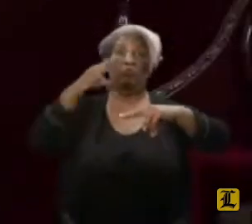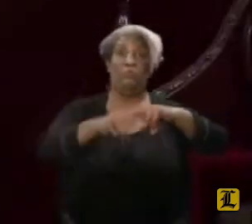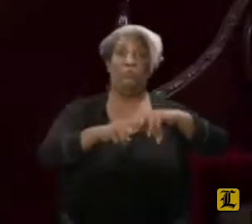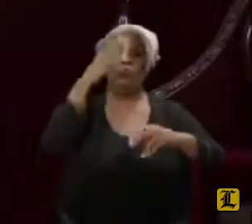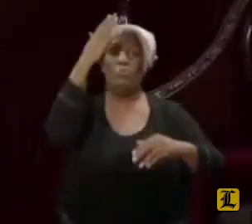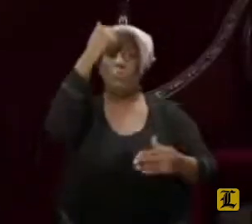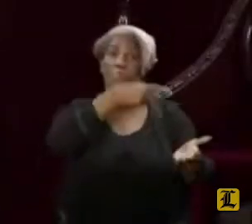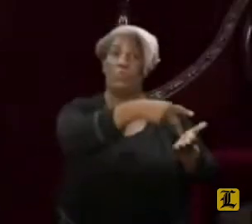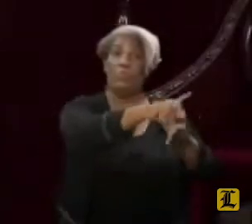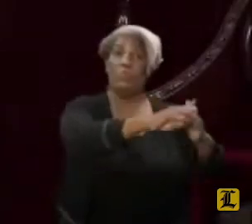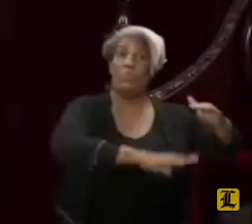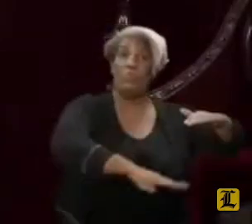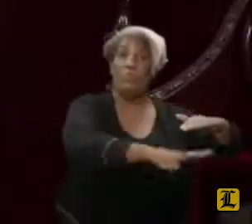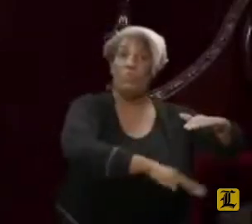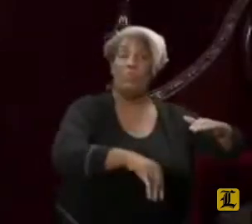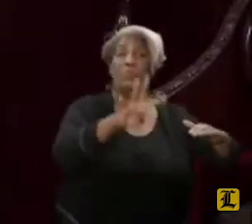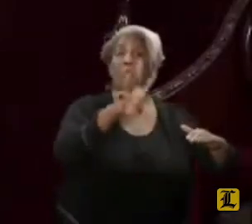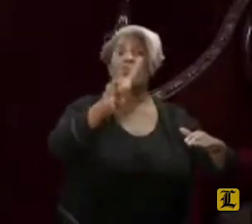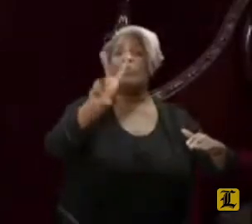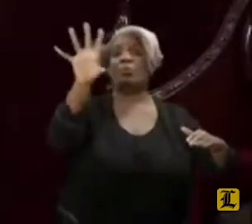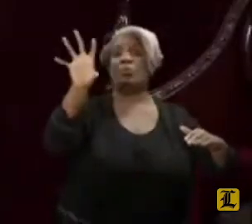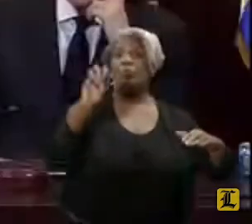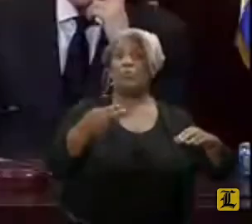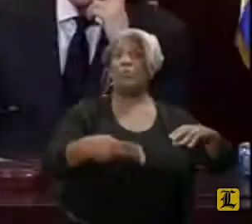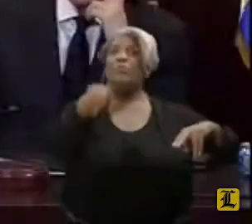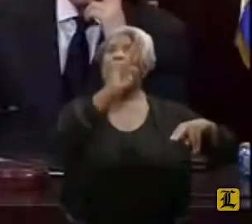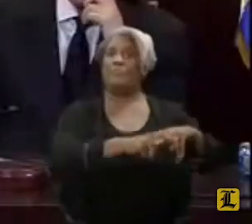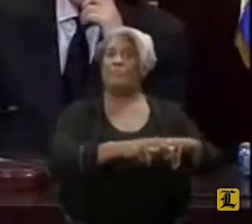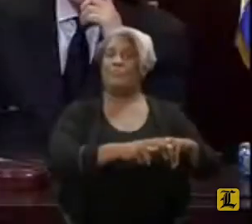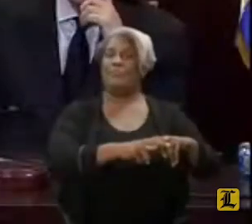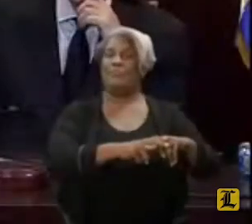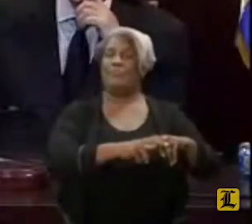mínimo, un 42% más. Y si hacemos el